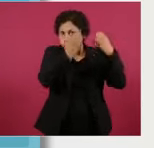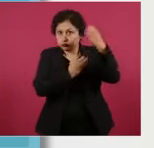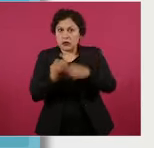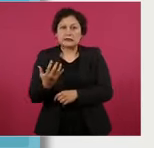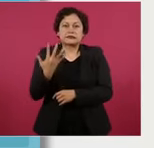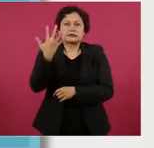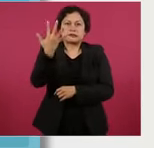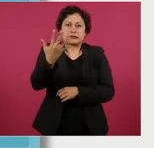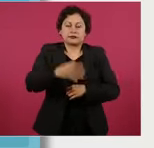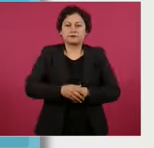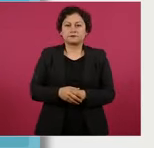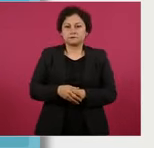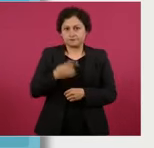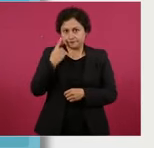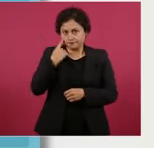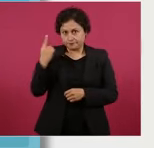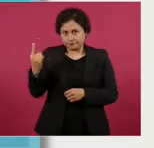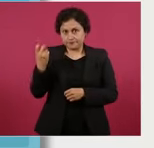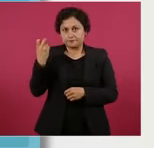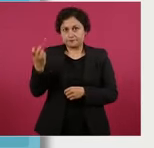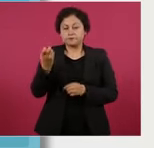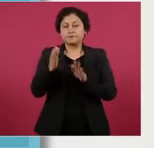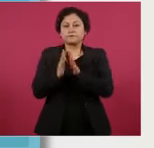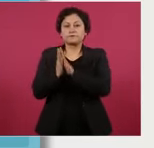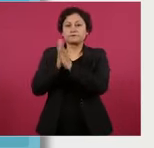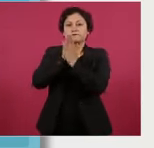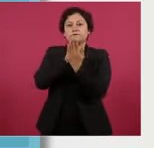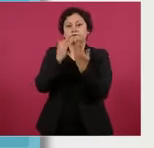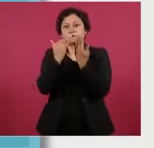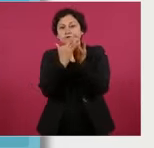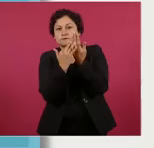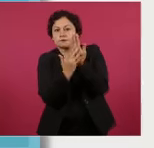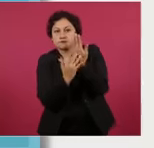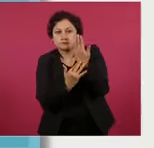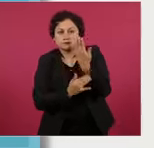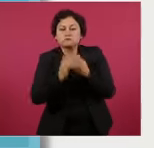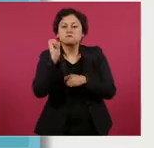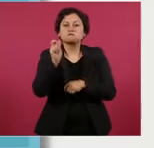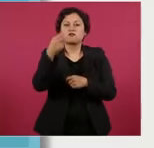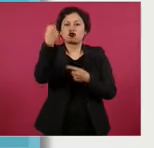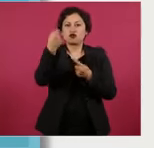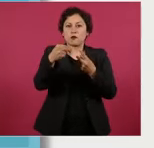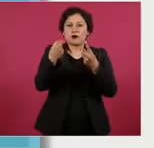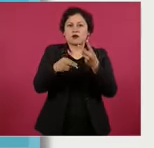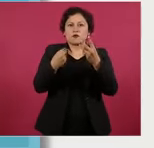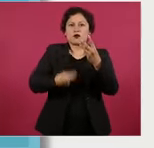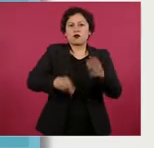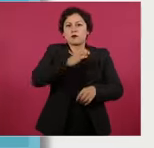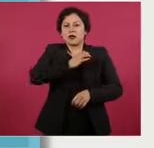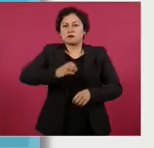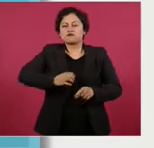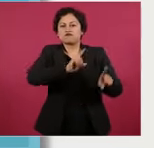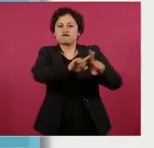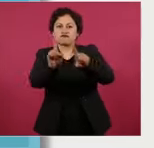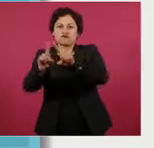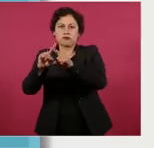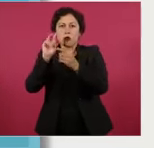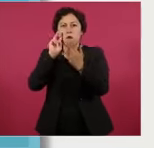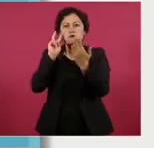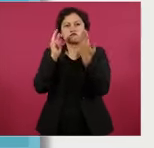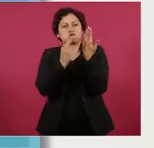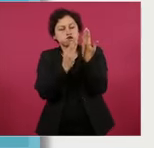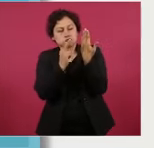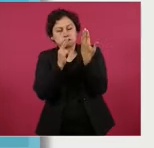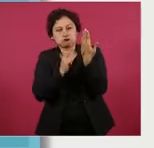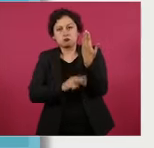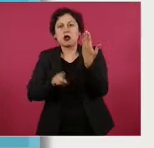aquí al reverso de la boleta cuáles son los nombres de los que se están postulando y cada una y uno de